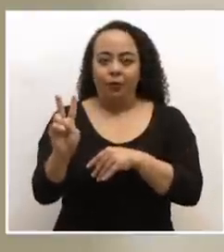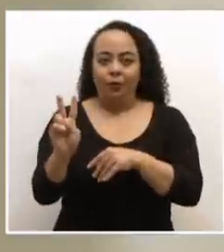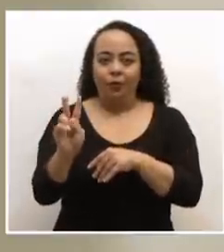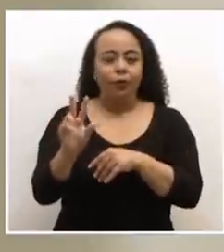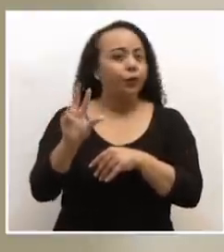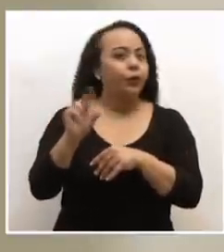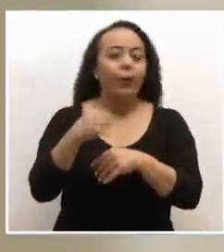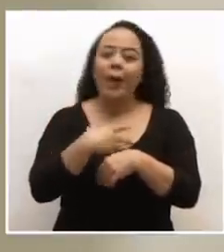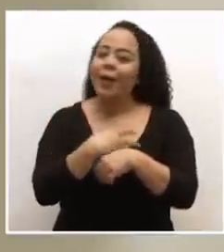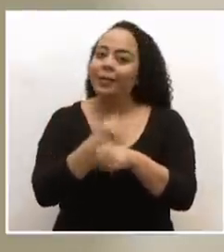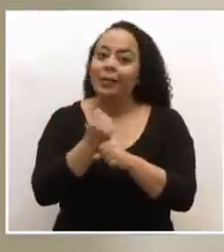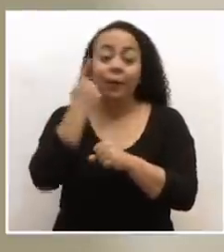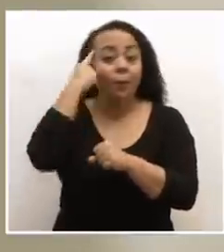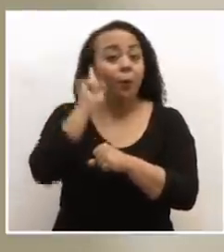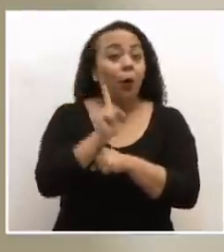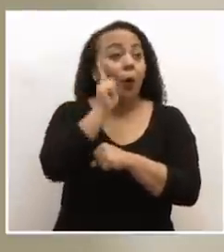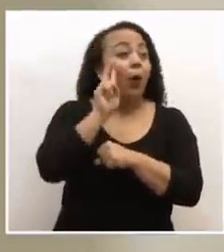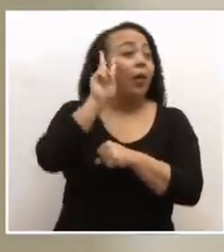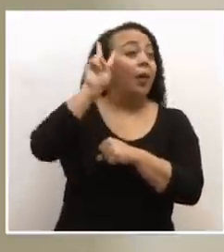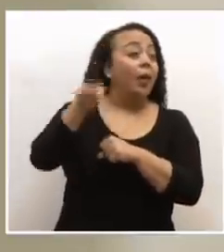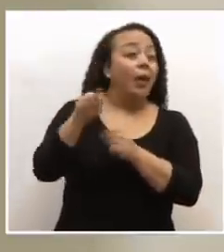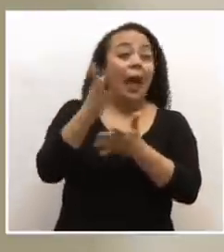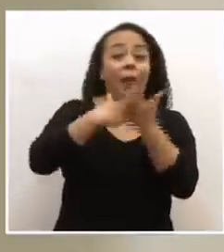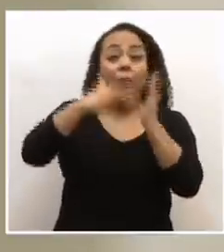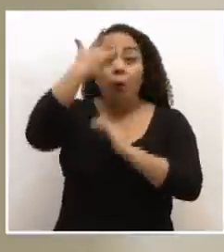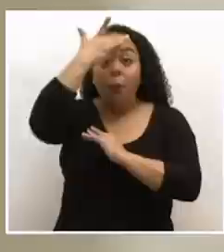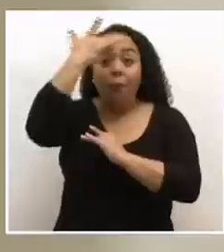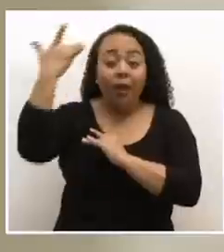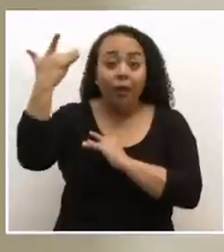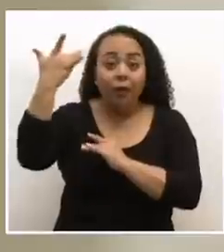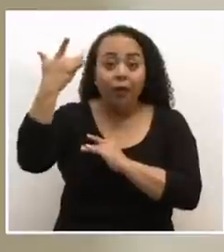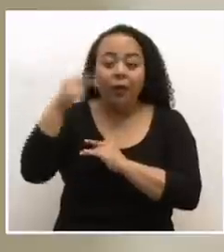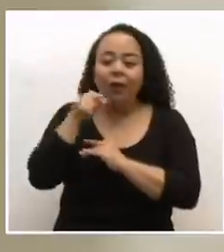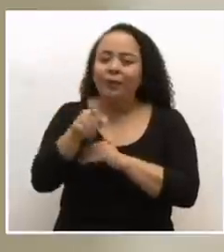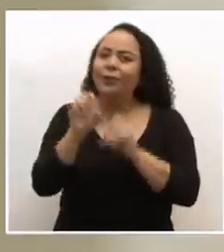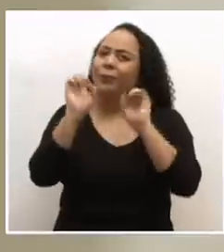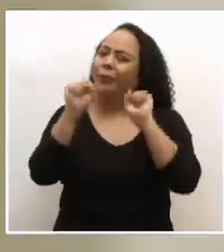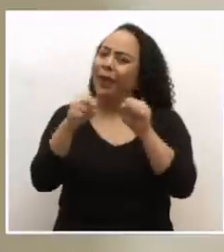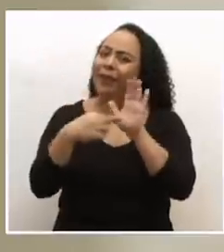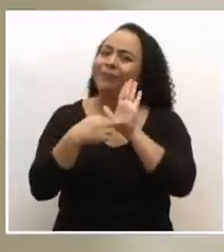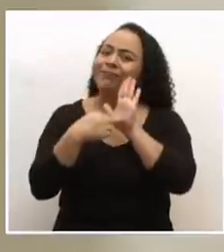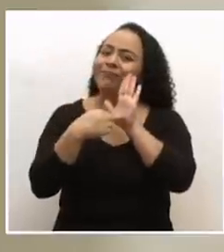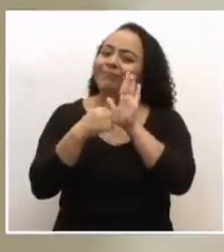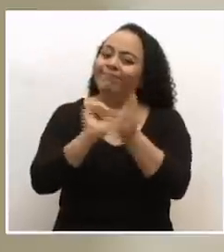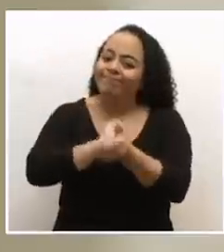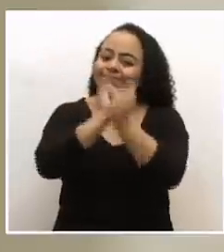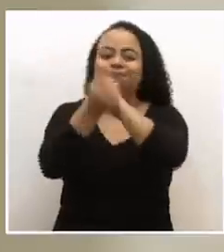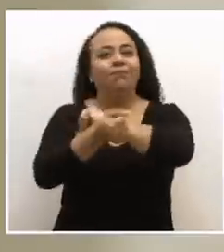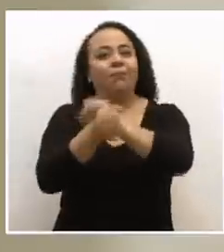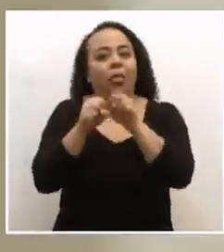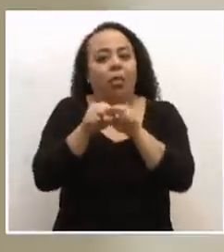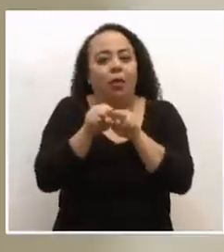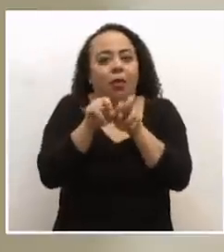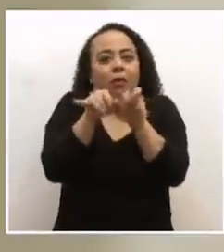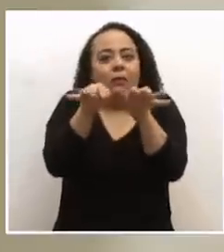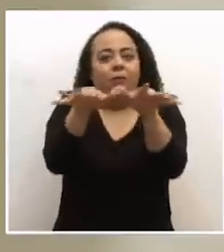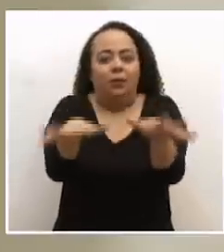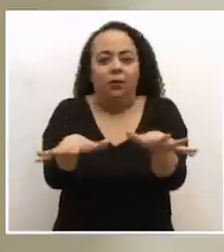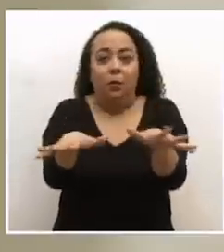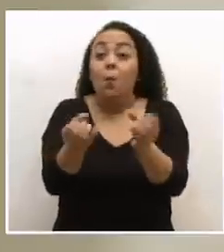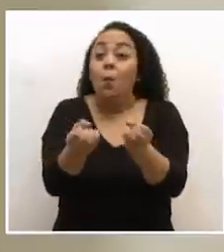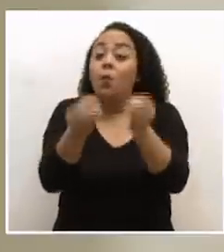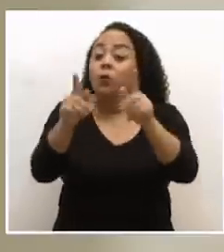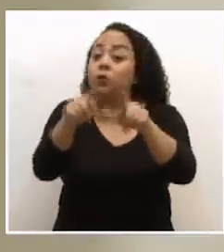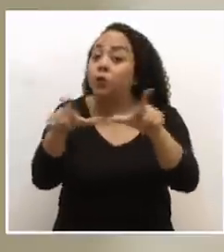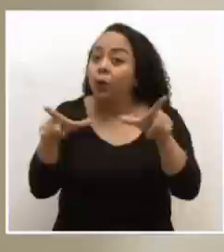que por un descuido, por un olvido, eso puede representar una transmisión en muchas